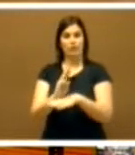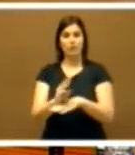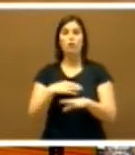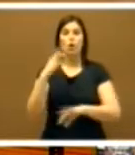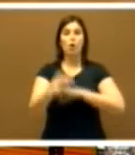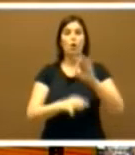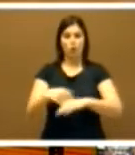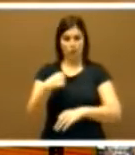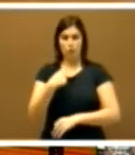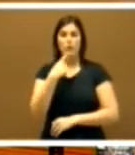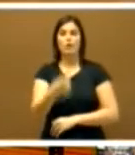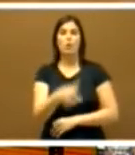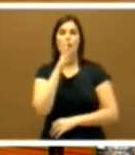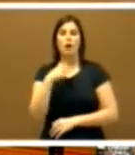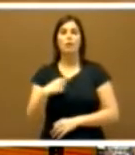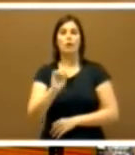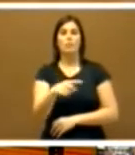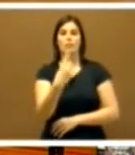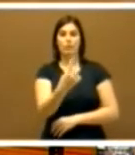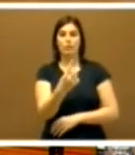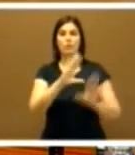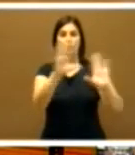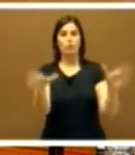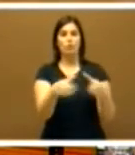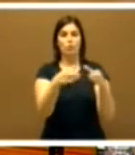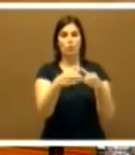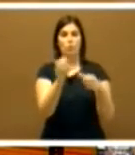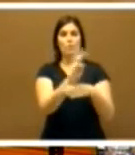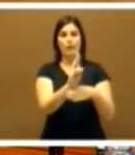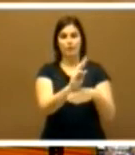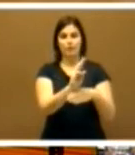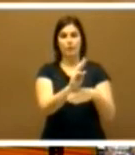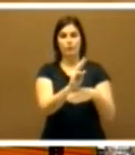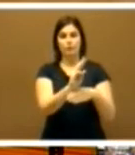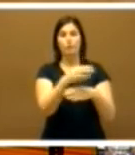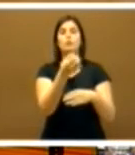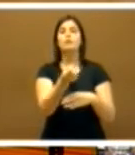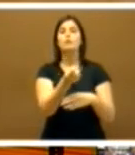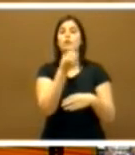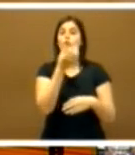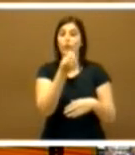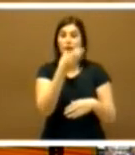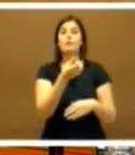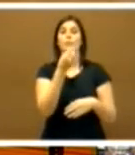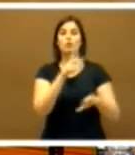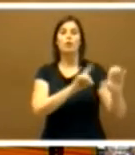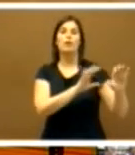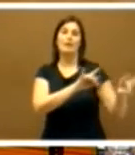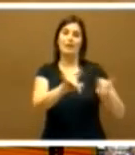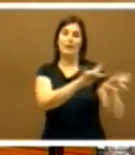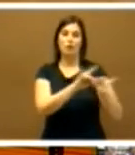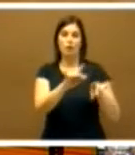orden que voy a describir. En primer lugar, el Grupo Parlamentario Socialista PSOE Regionalistas,